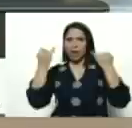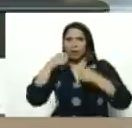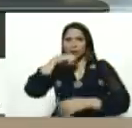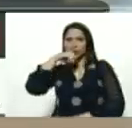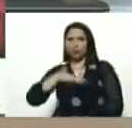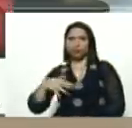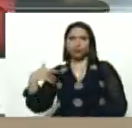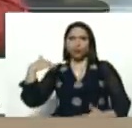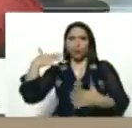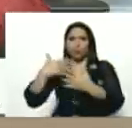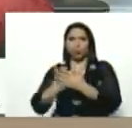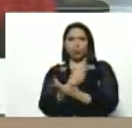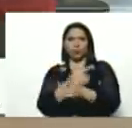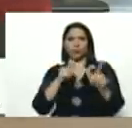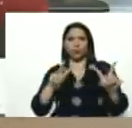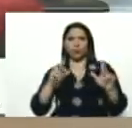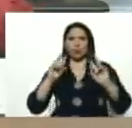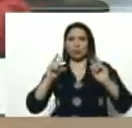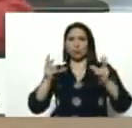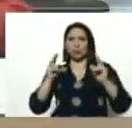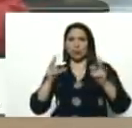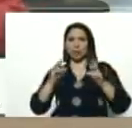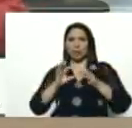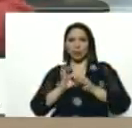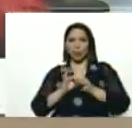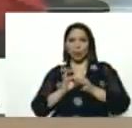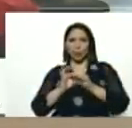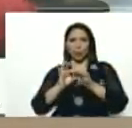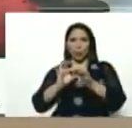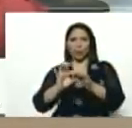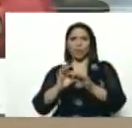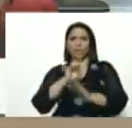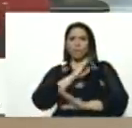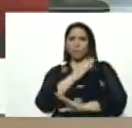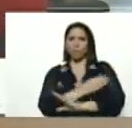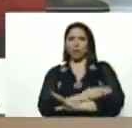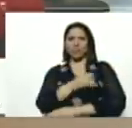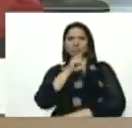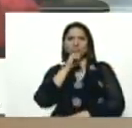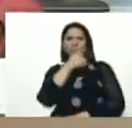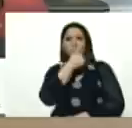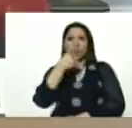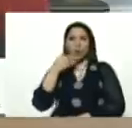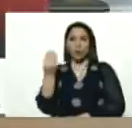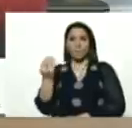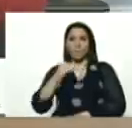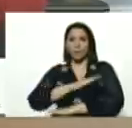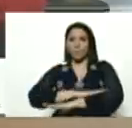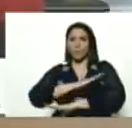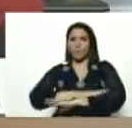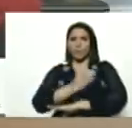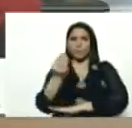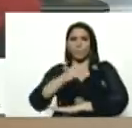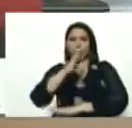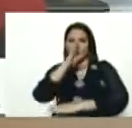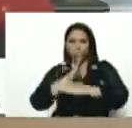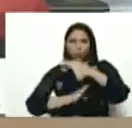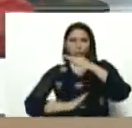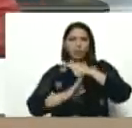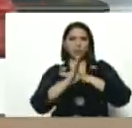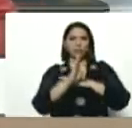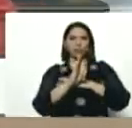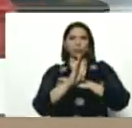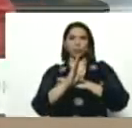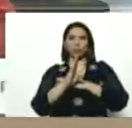libertadores, en términos concretos, de valentía, ¿quiénes son los mejores? los más disciplinados, los más honestos, honesto,